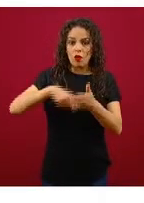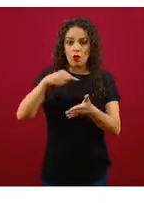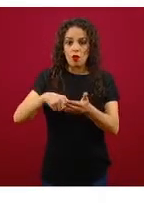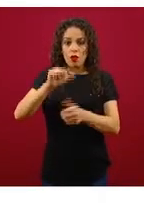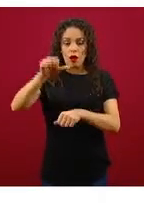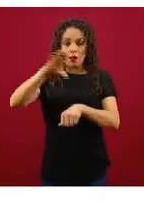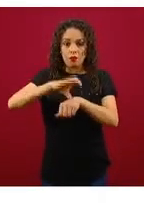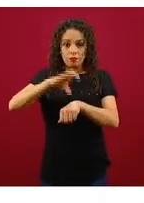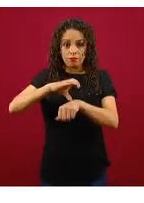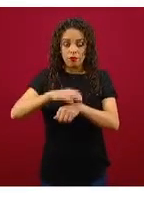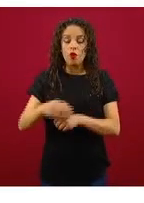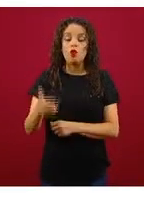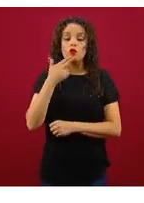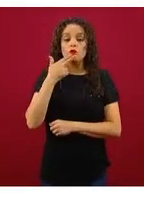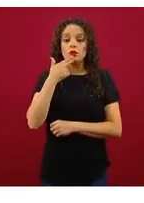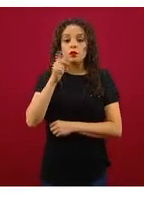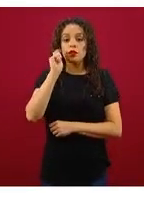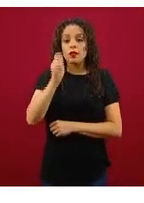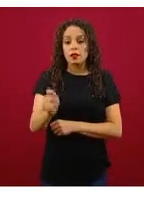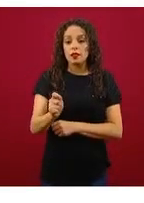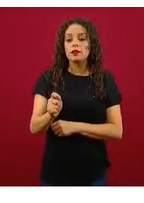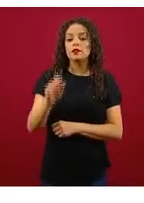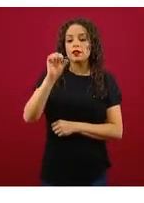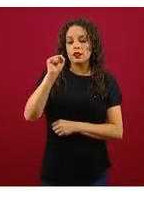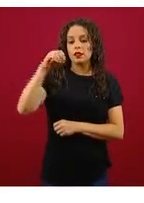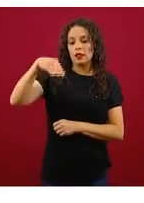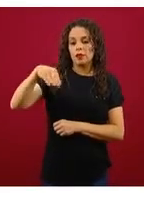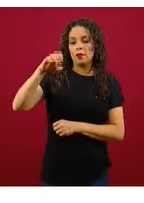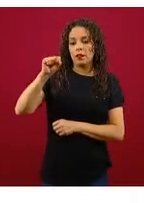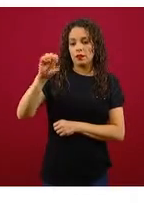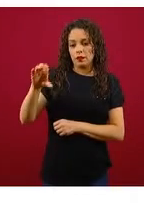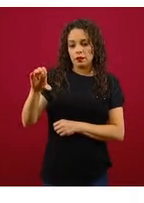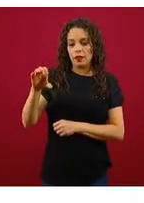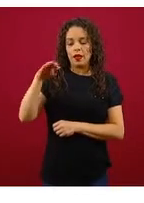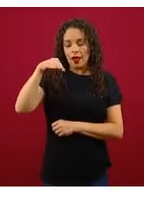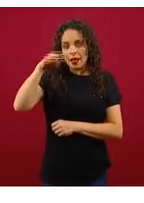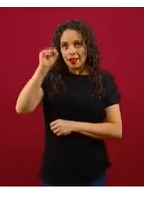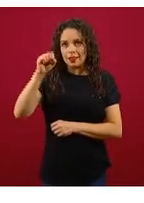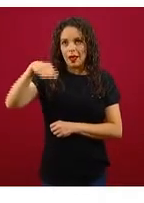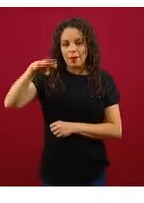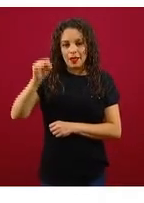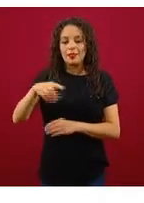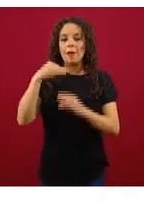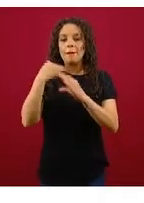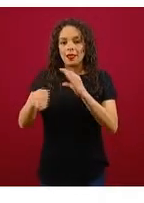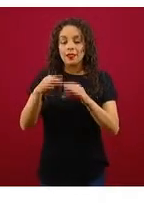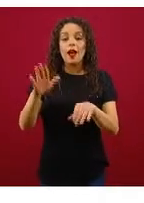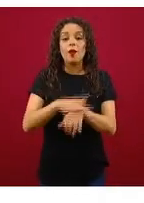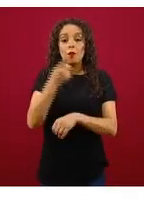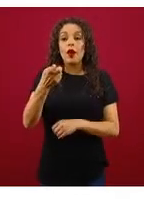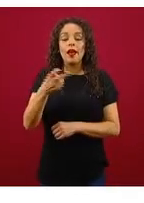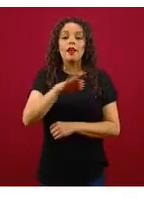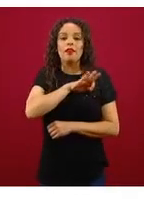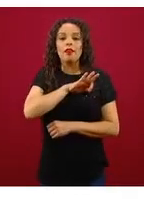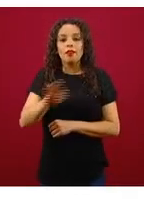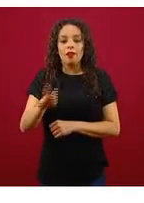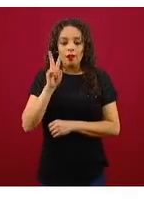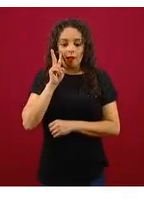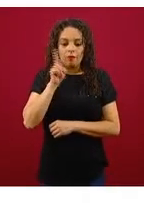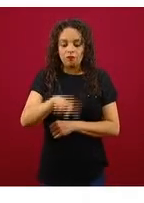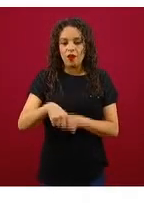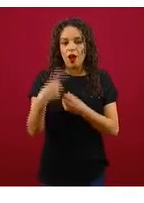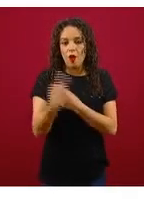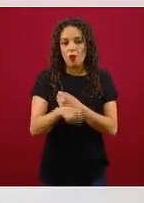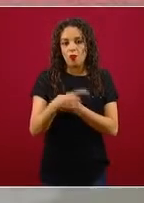SMS, 51, 51, 51, 5, COVID-19. ¿Por qué? Porque esto nos permite un seguimiento automatizado.